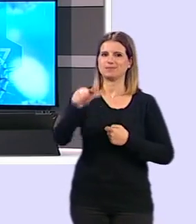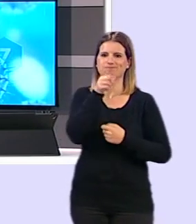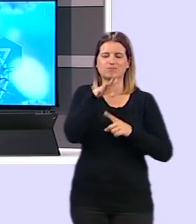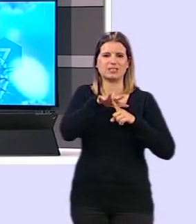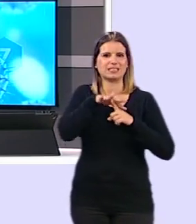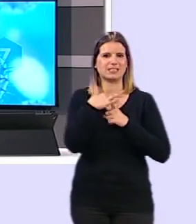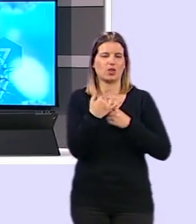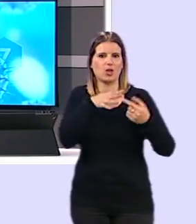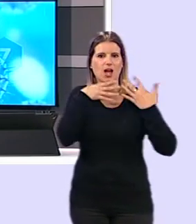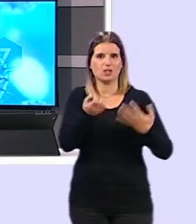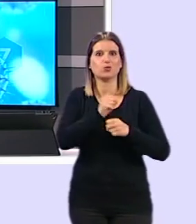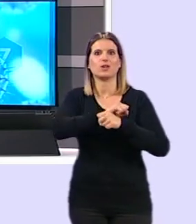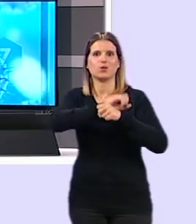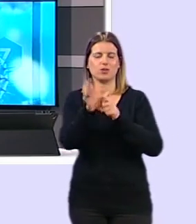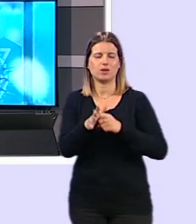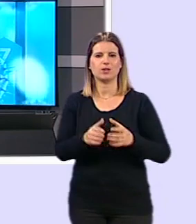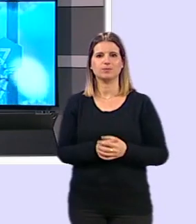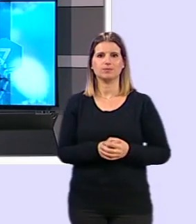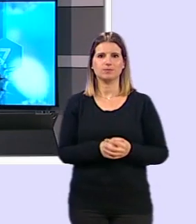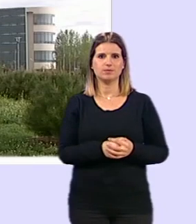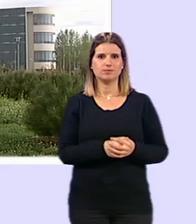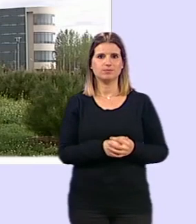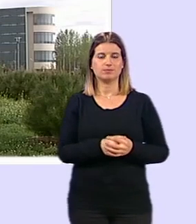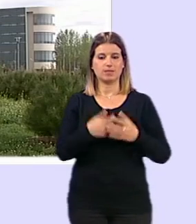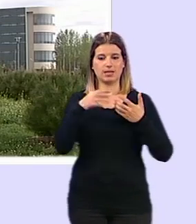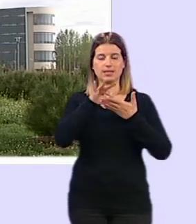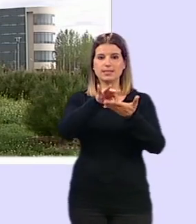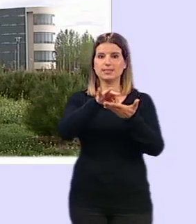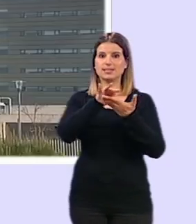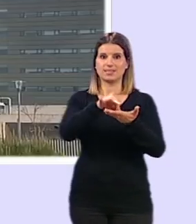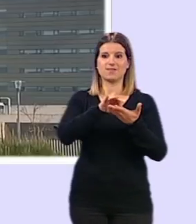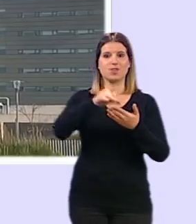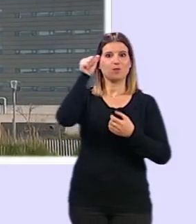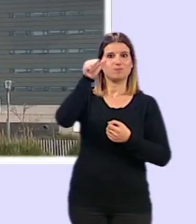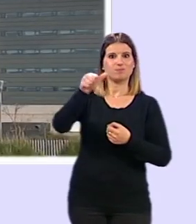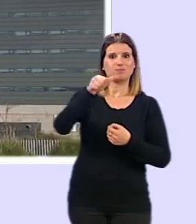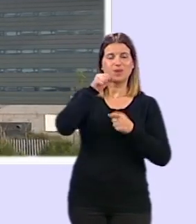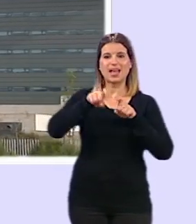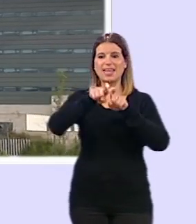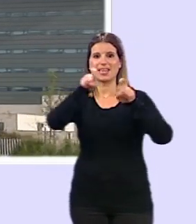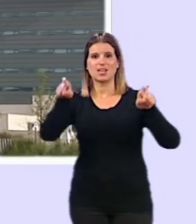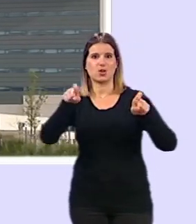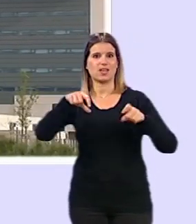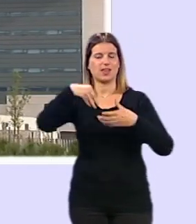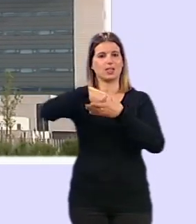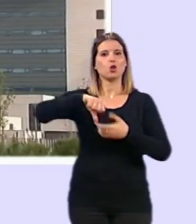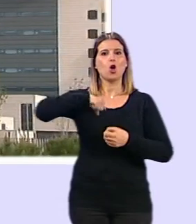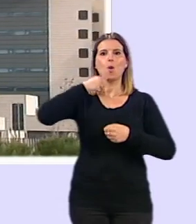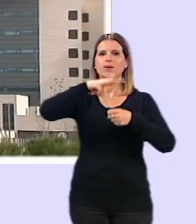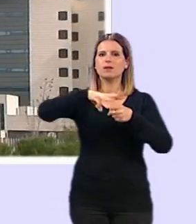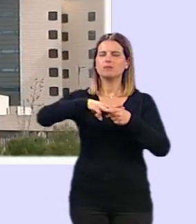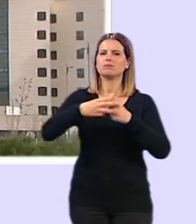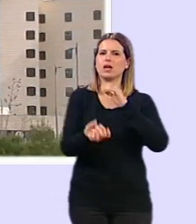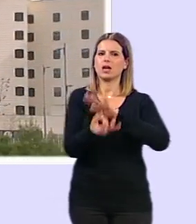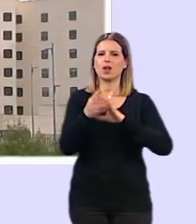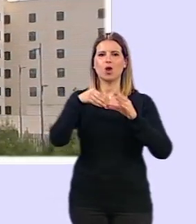situación actual de pandemia el servicio de obstetricia y ginecología del hospital clínico San Cecilio ha elaborado